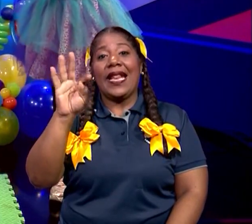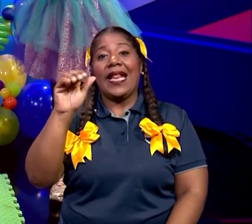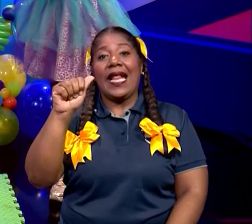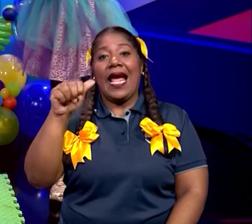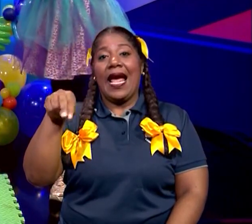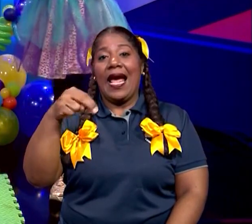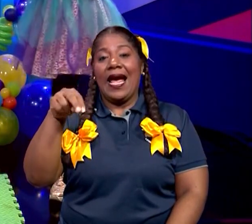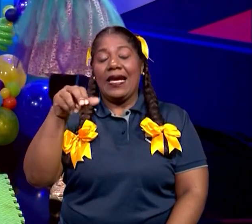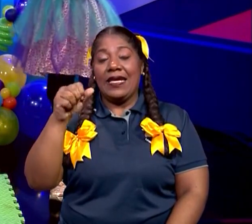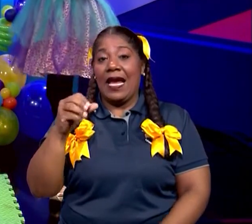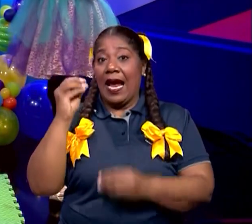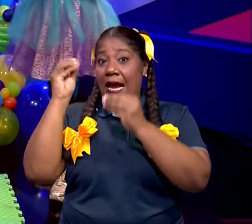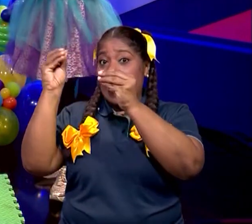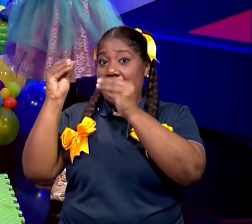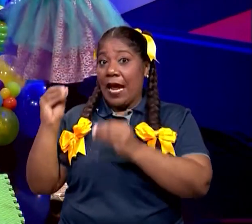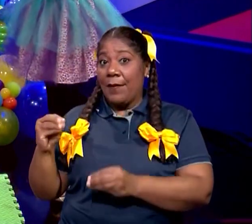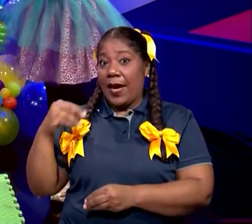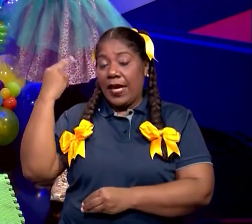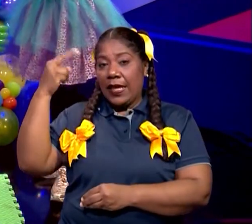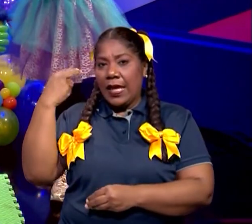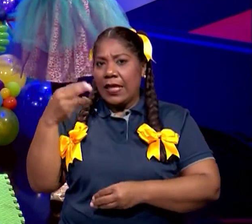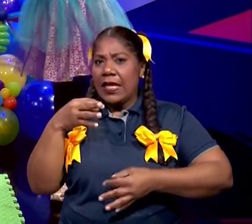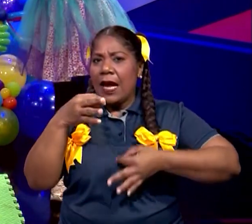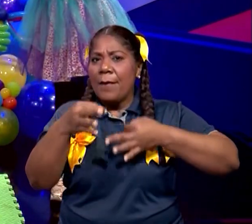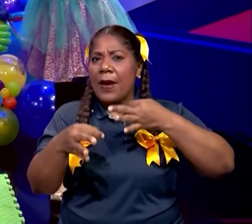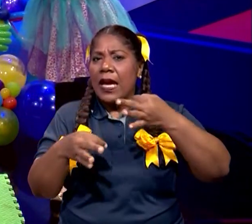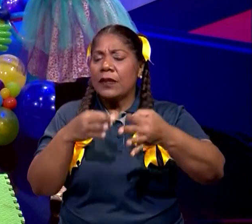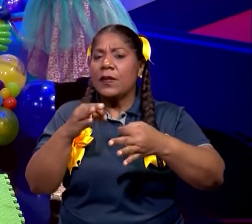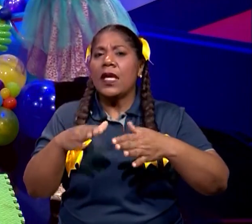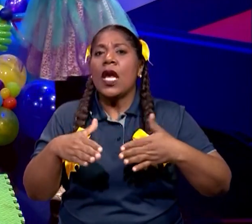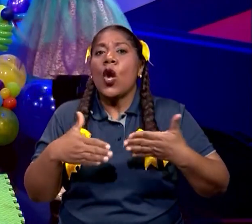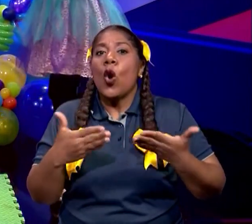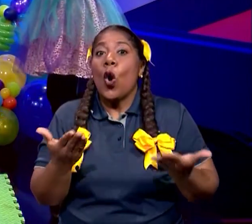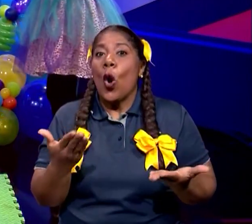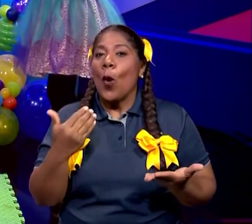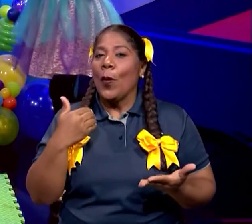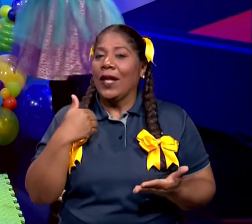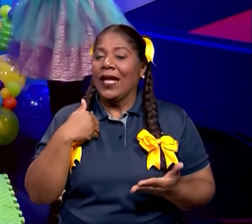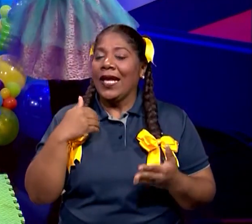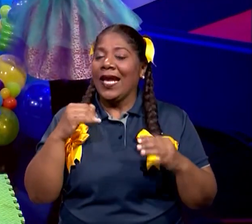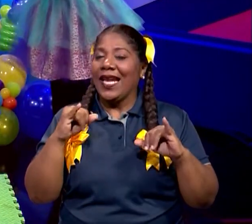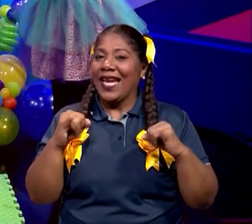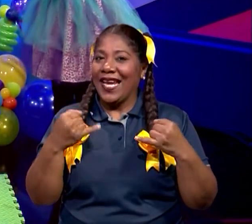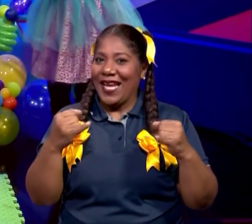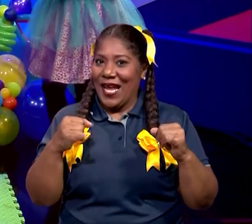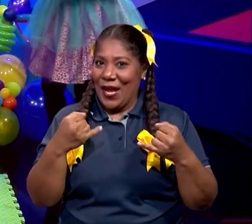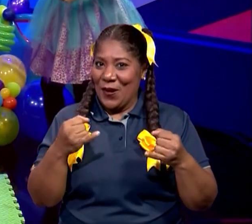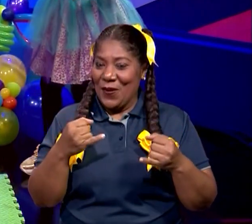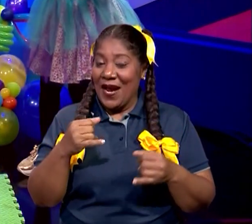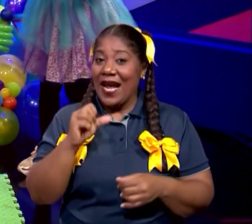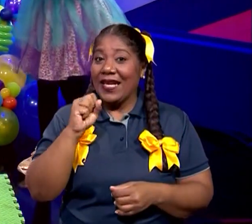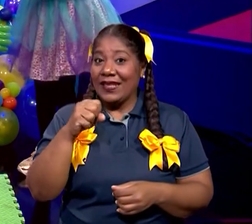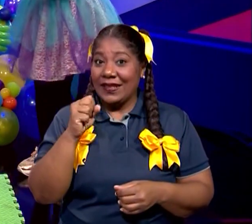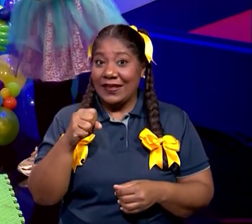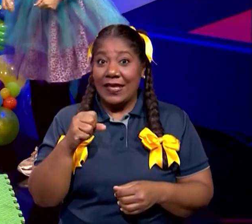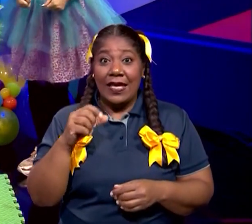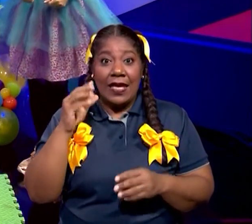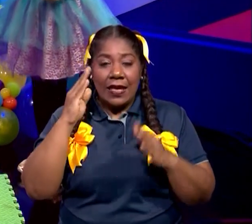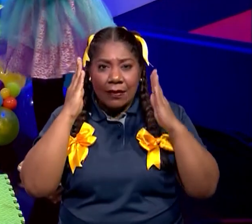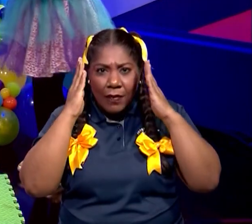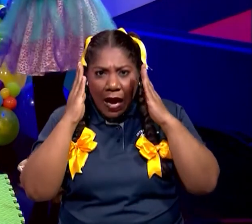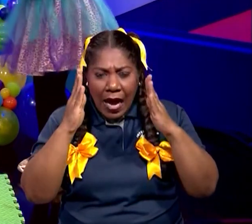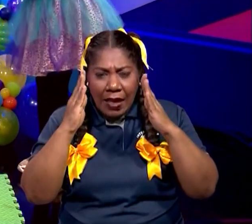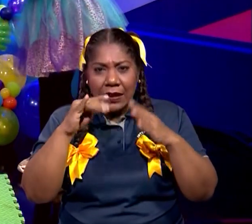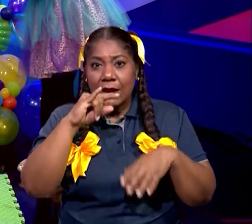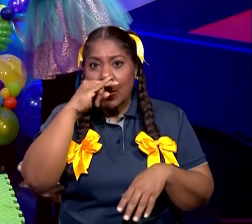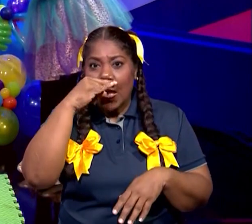la mecánica del juego y Jennifer en casa me va a ayudar también haciéndolo. ¿Qué te parece, Nini? Claro que sí. Jennifer, ¿estás lista para jugar?